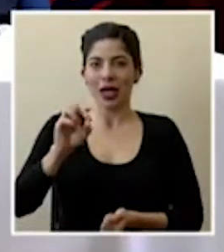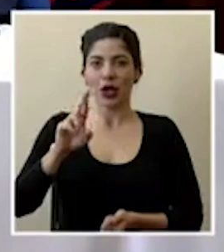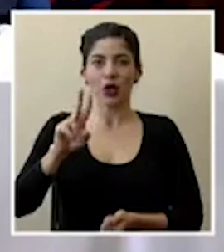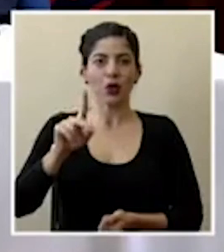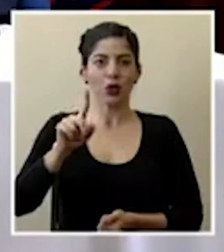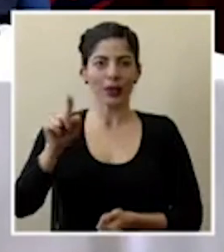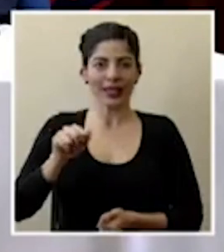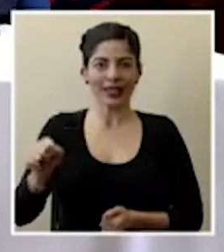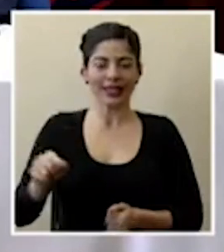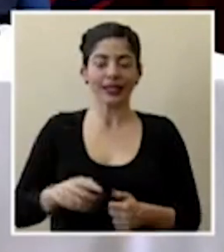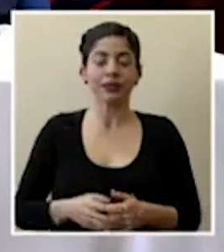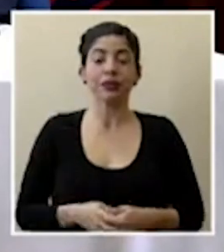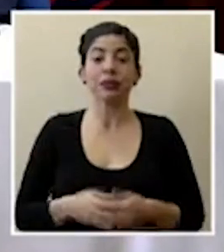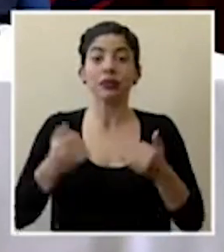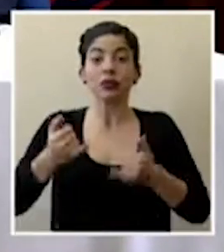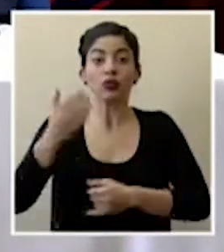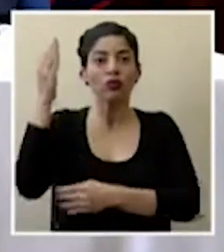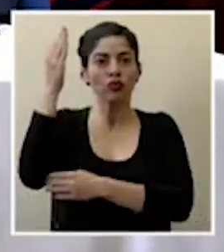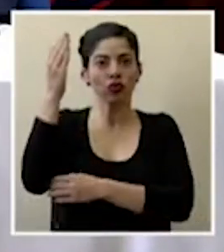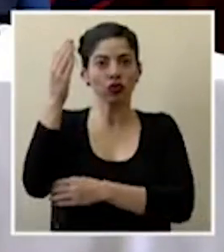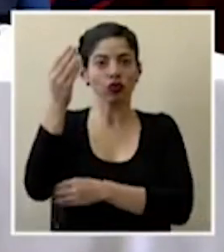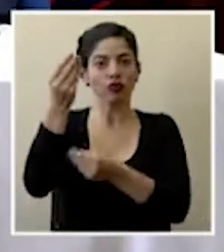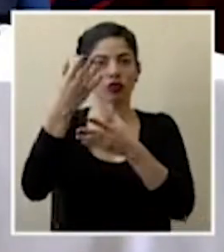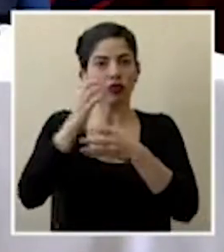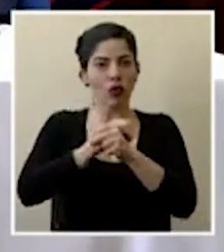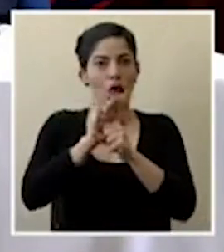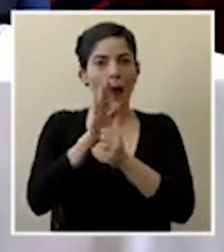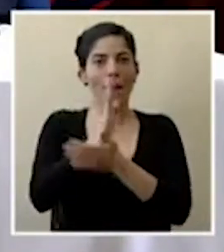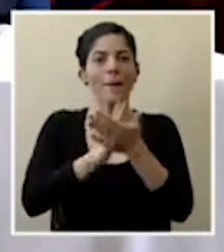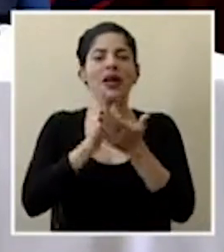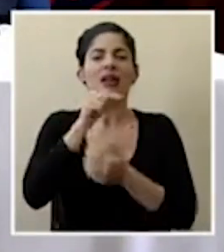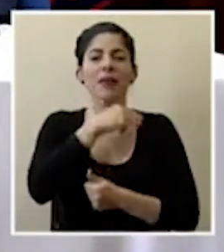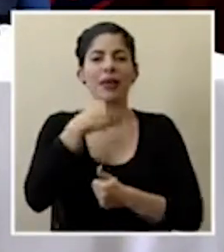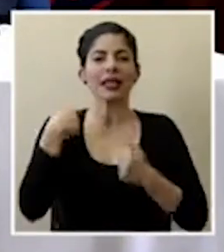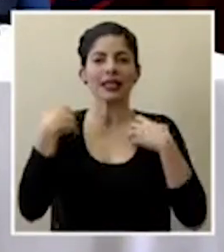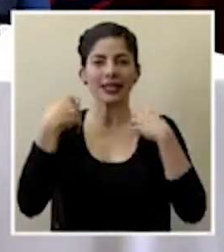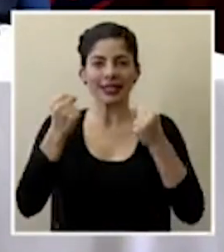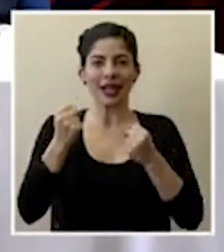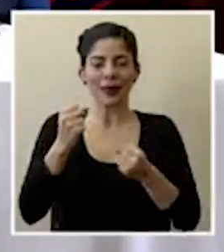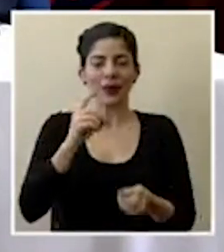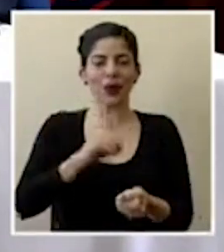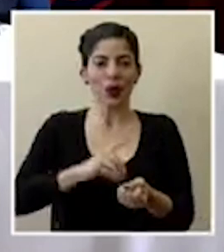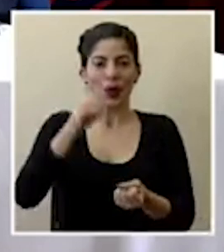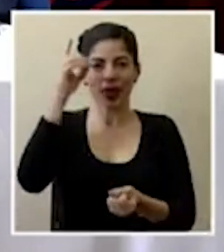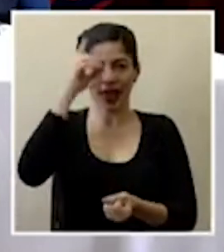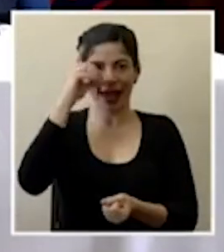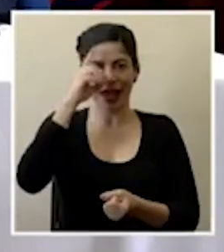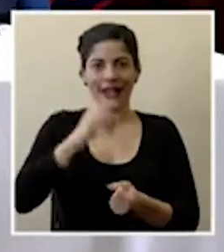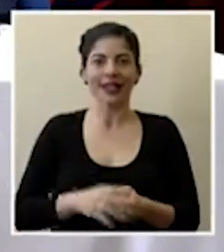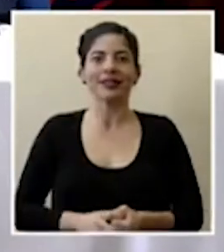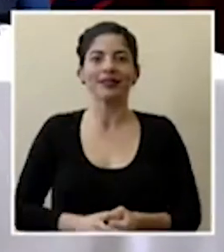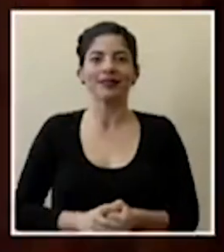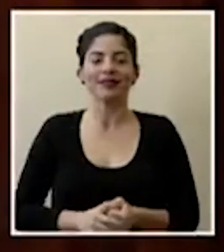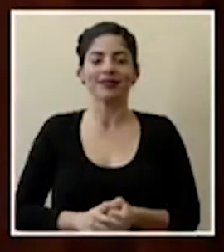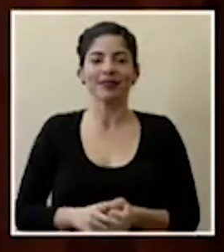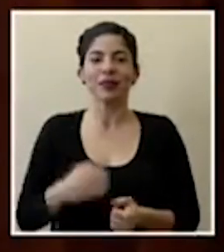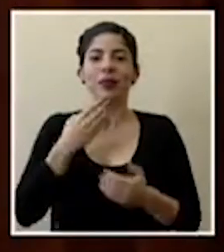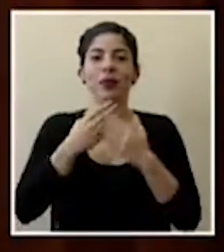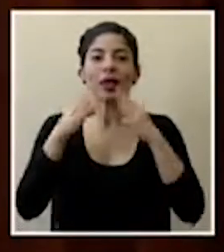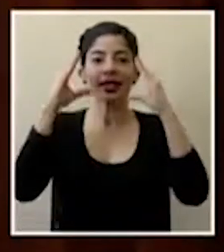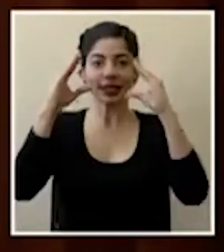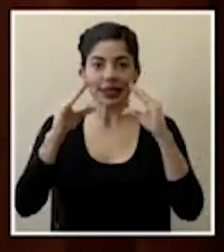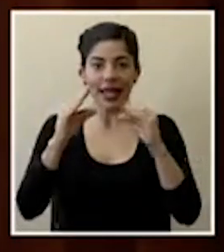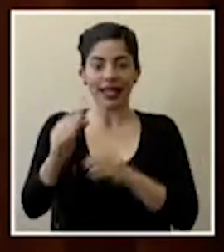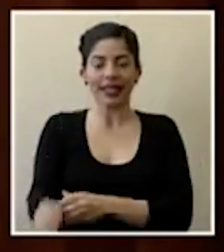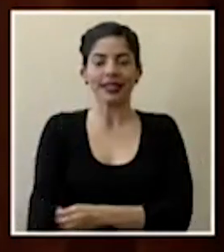recibimos el mensaje y reporte cobit por parte del ministro de salud doctor daniel salas muy buenas tardes